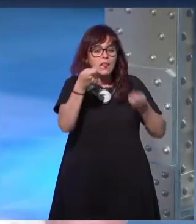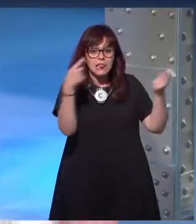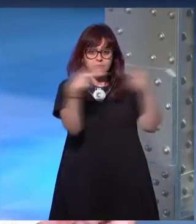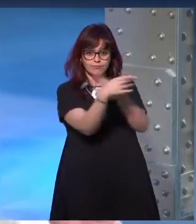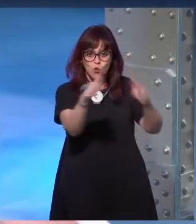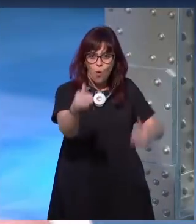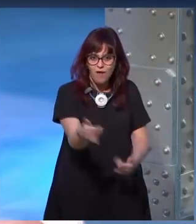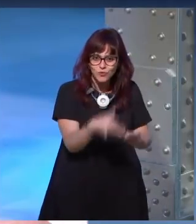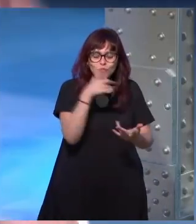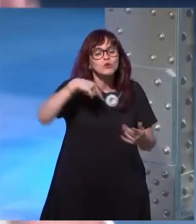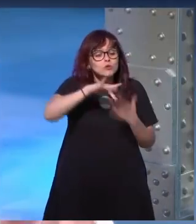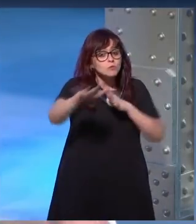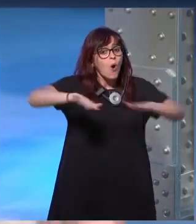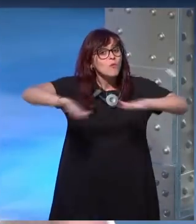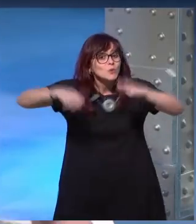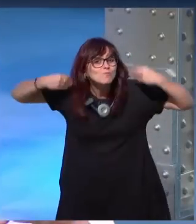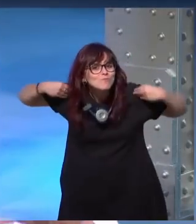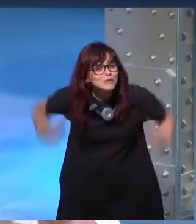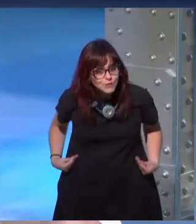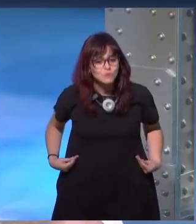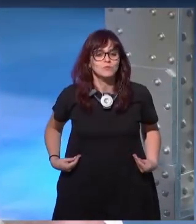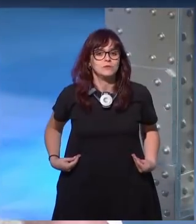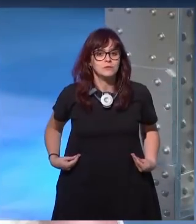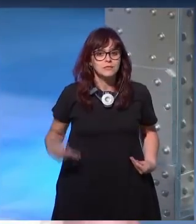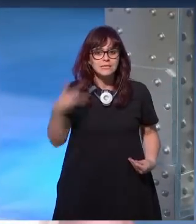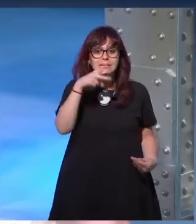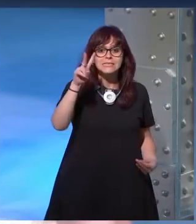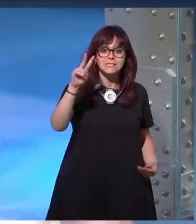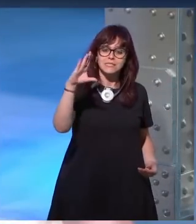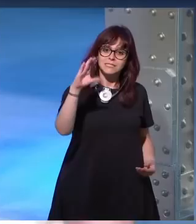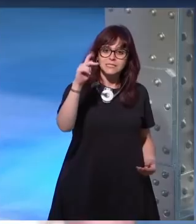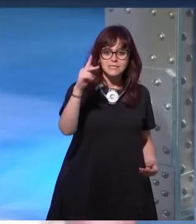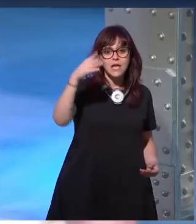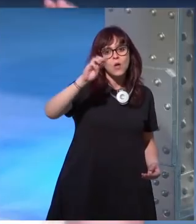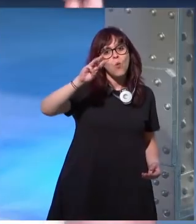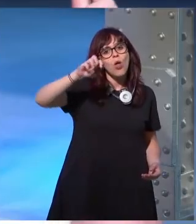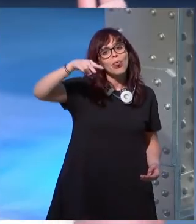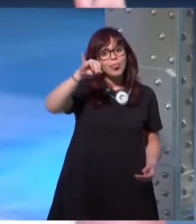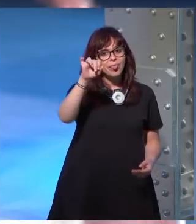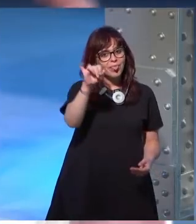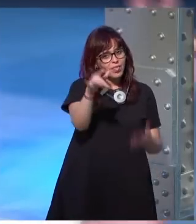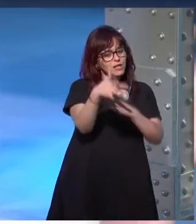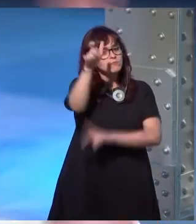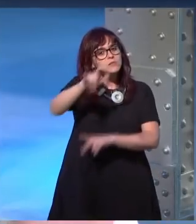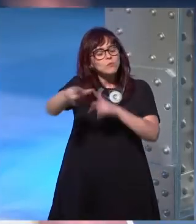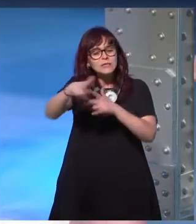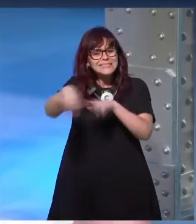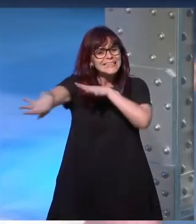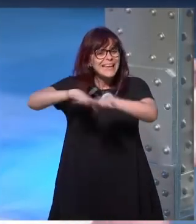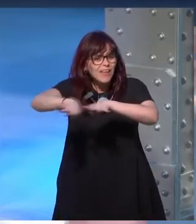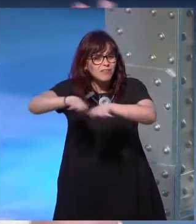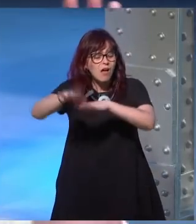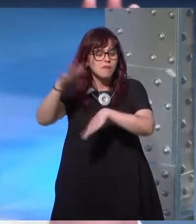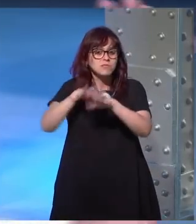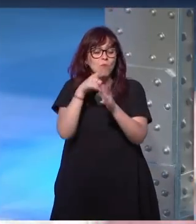así que todo es parte del mismo movimiento Chuck Wendig el escritor que hizo la novelización se ha encontrado con un montón de críticas la